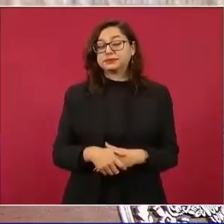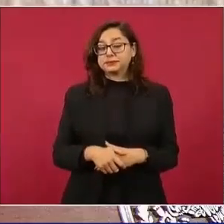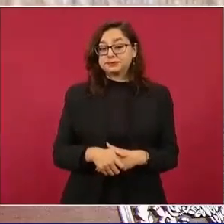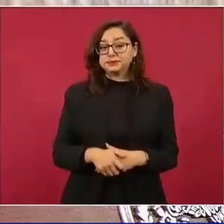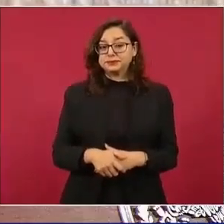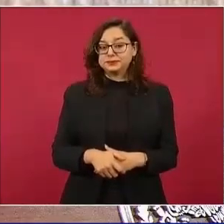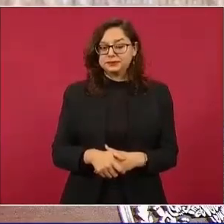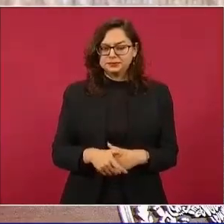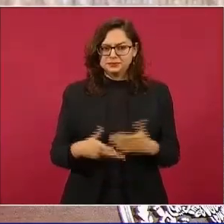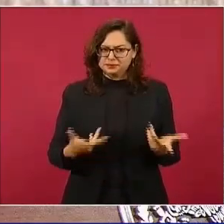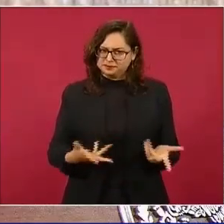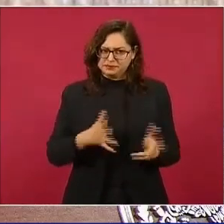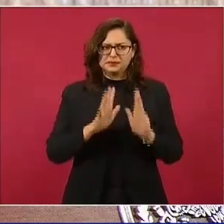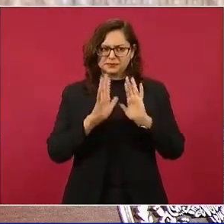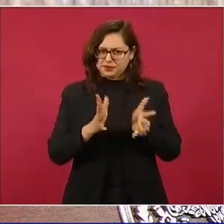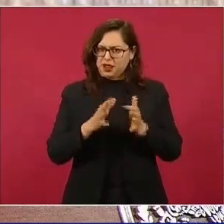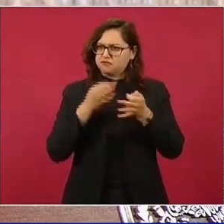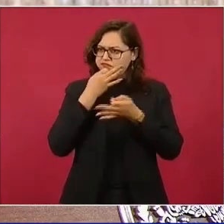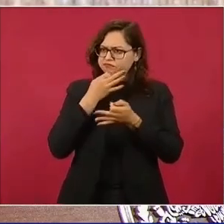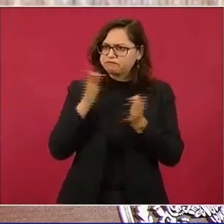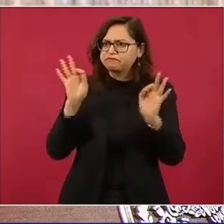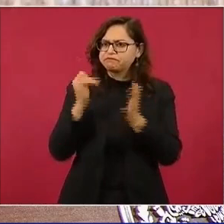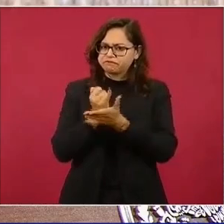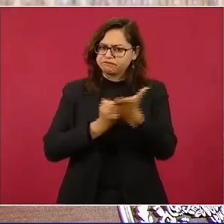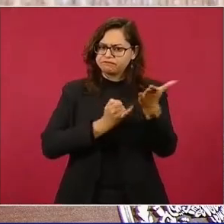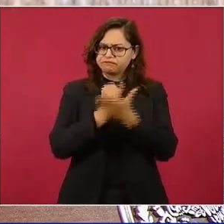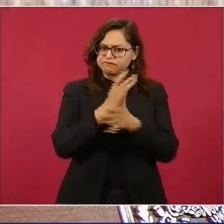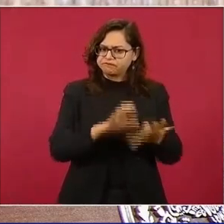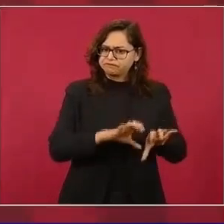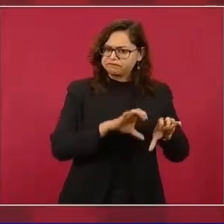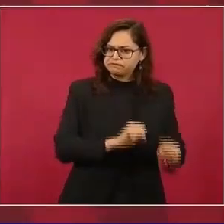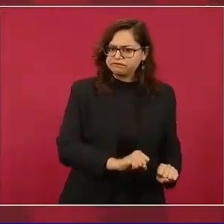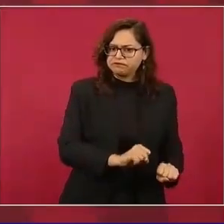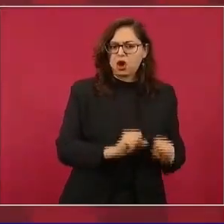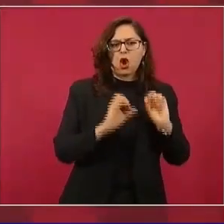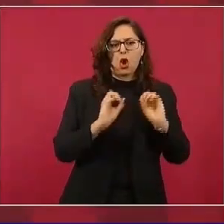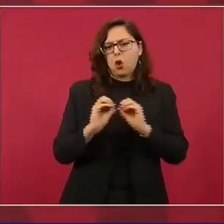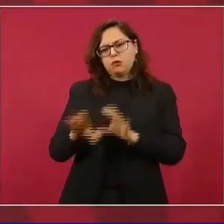¿Por qué no tomar una decisión? Eso no significa